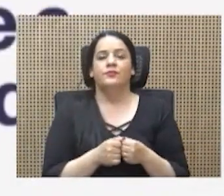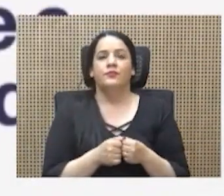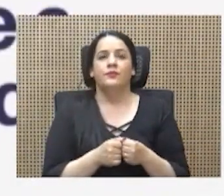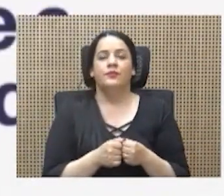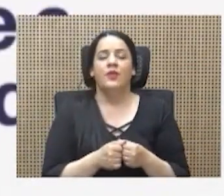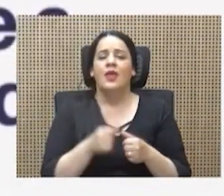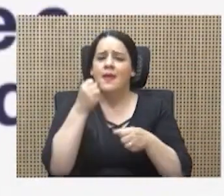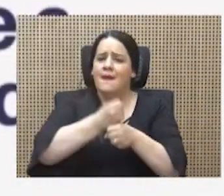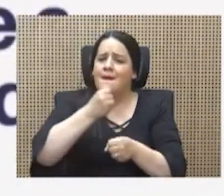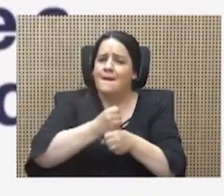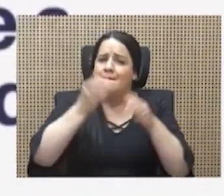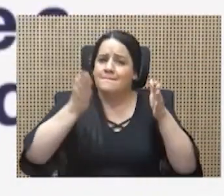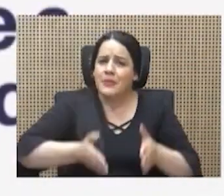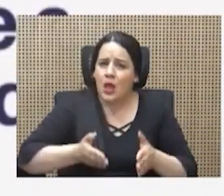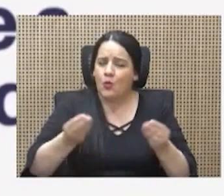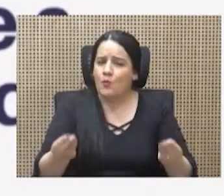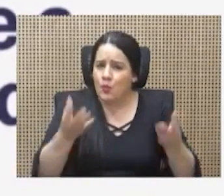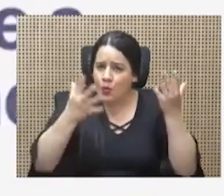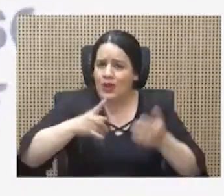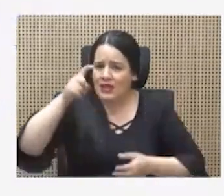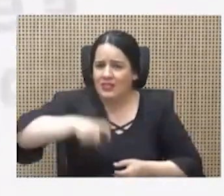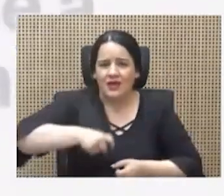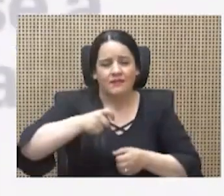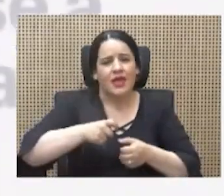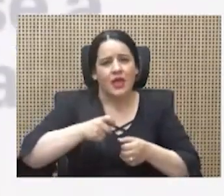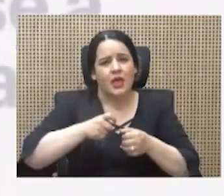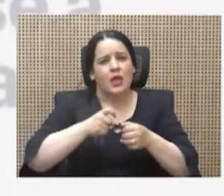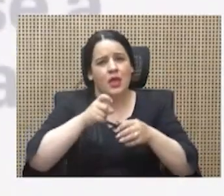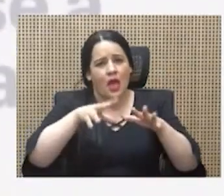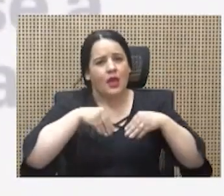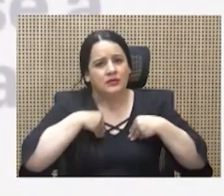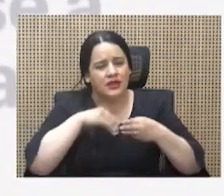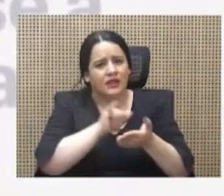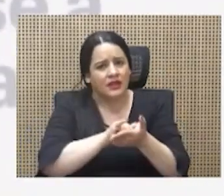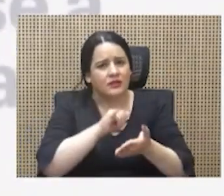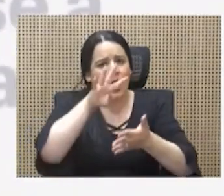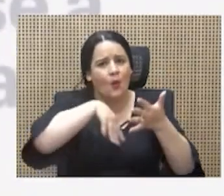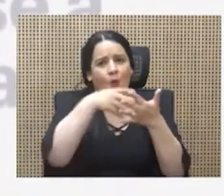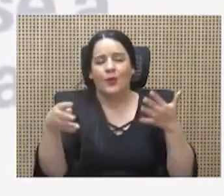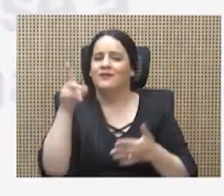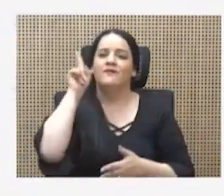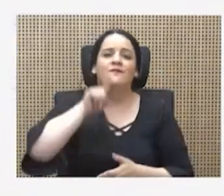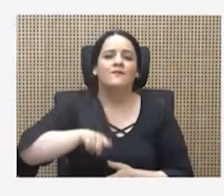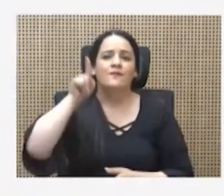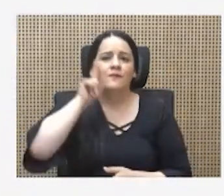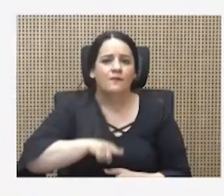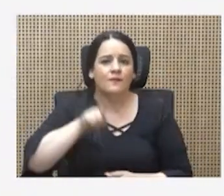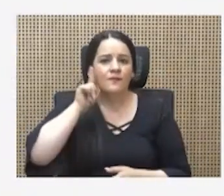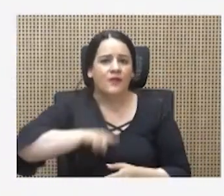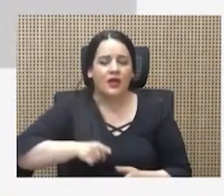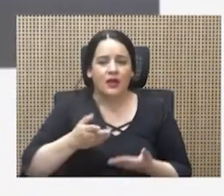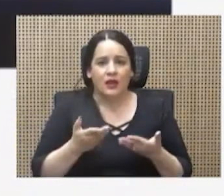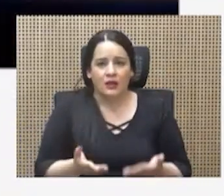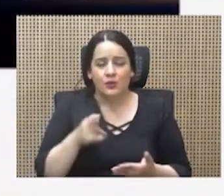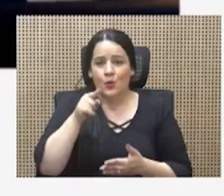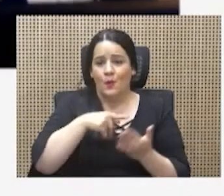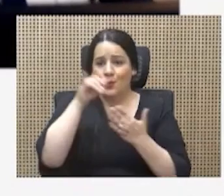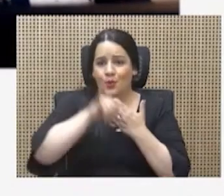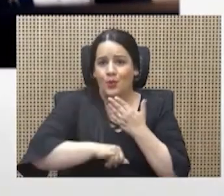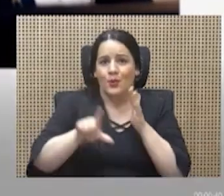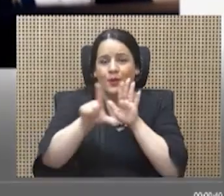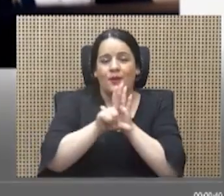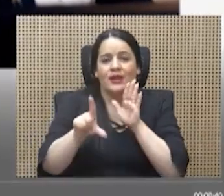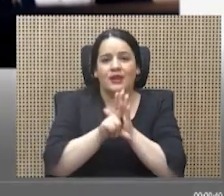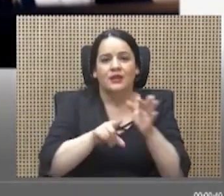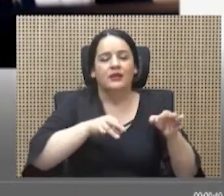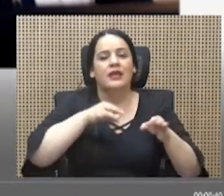Los empleados públicos van a tener que someterse a esta jornada. Falsísimo. Absolutamente falso. El proyecto de ley